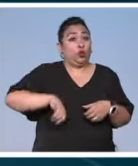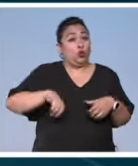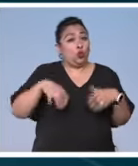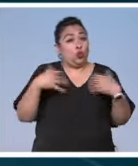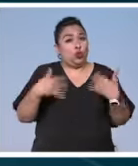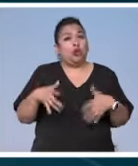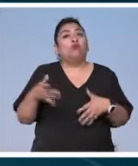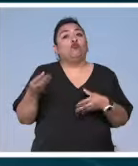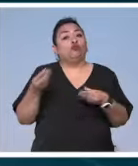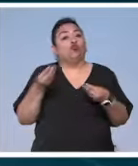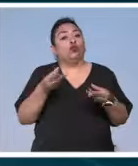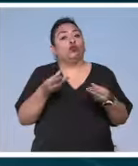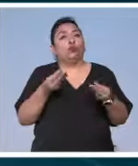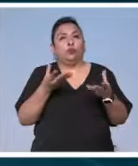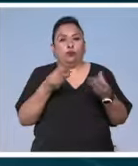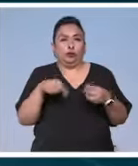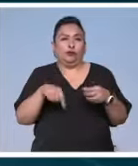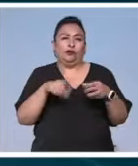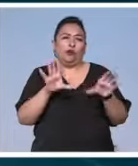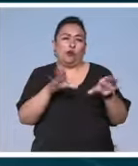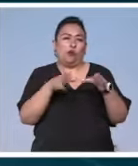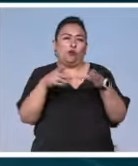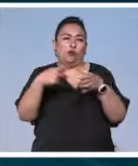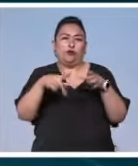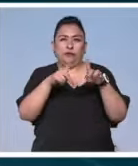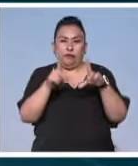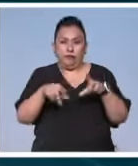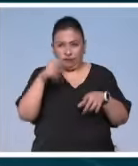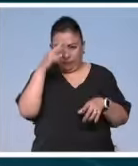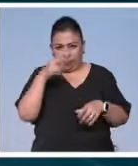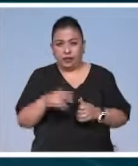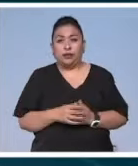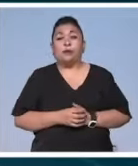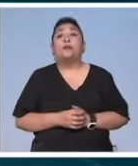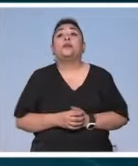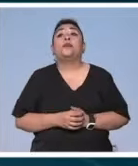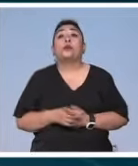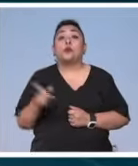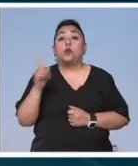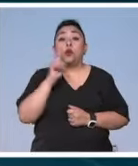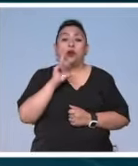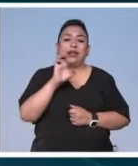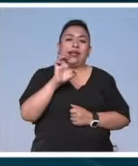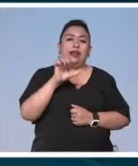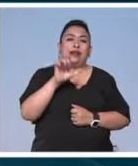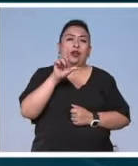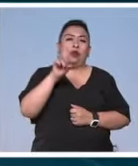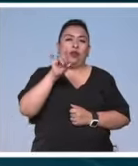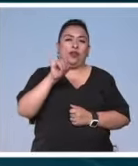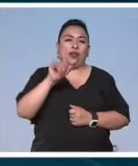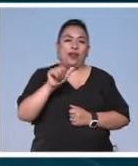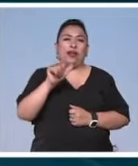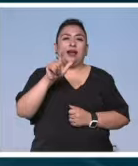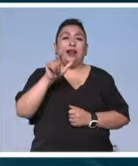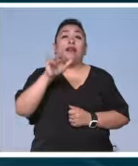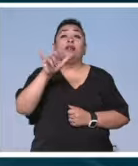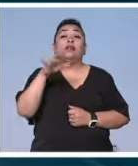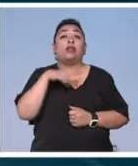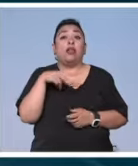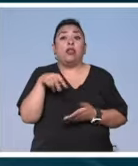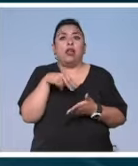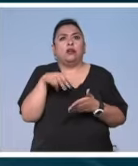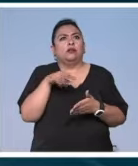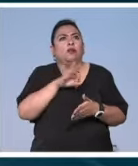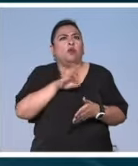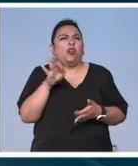muy enriquecedor para nuestras comunidades. Para Claudia La Vista, la danza tiene la cualidad de estar en todo,